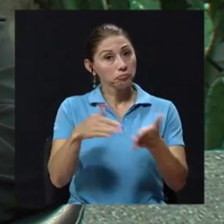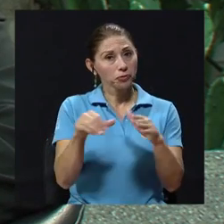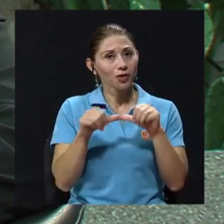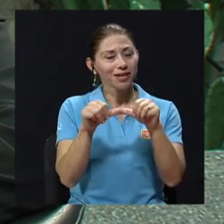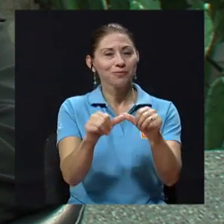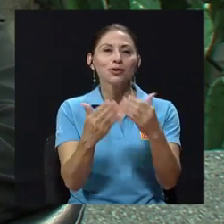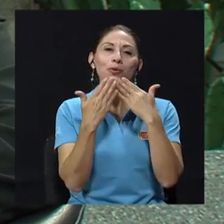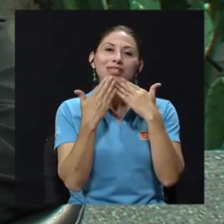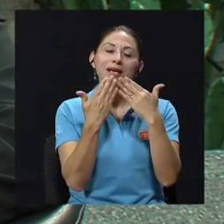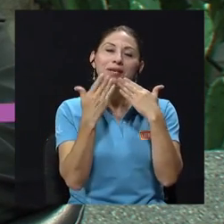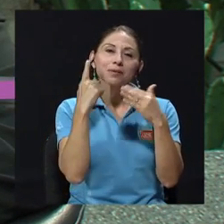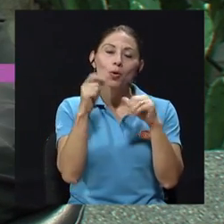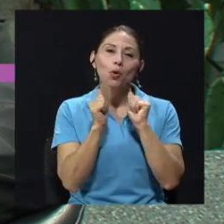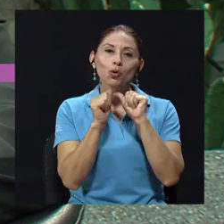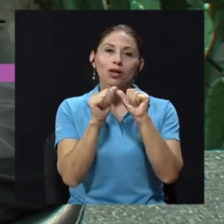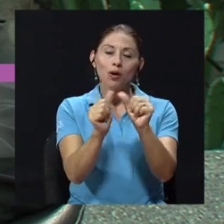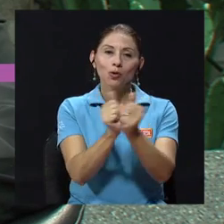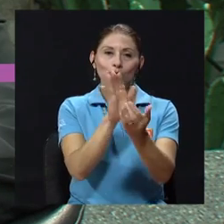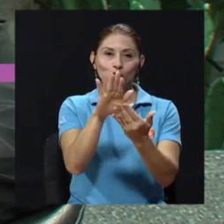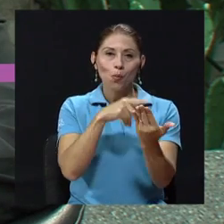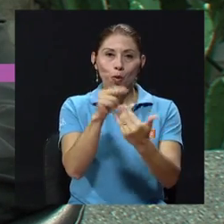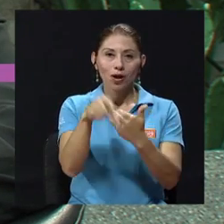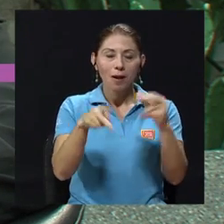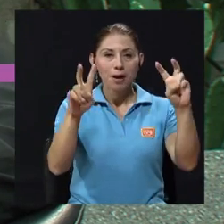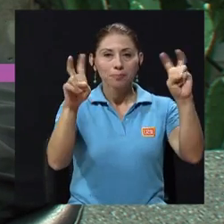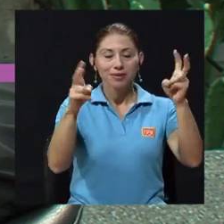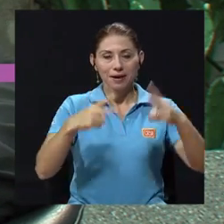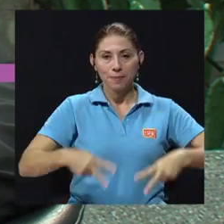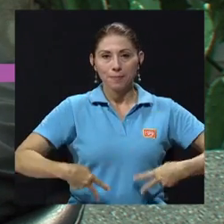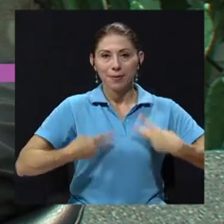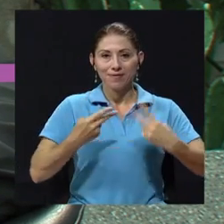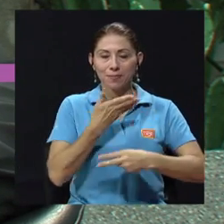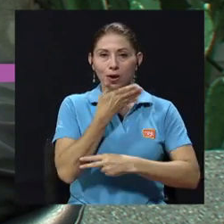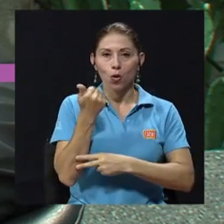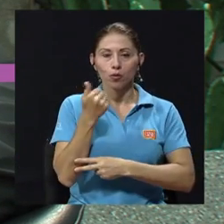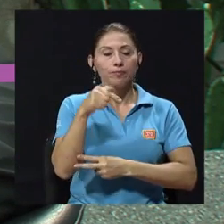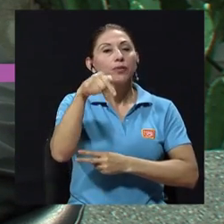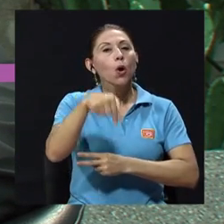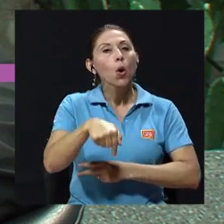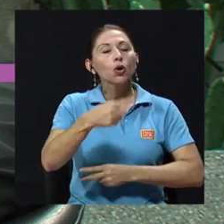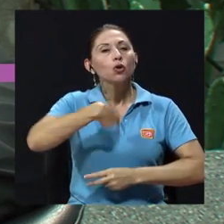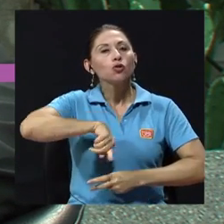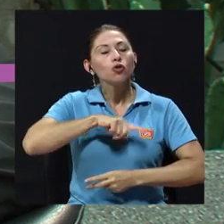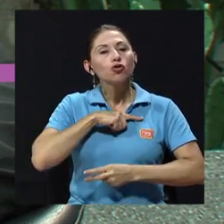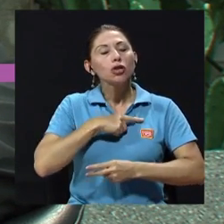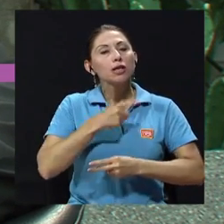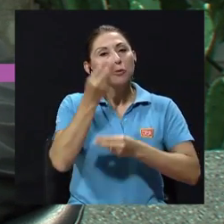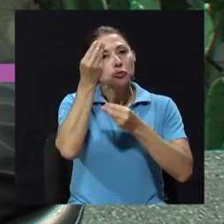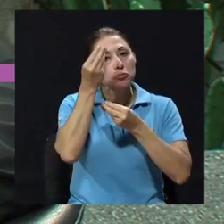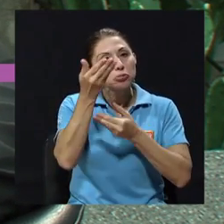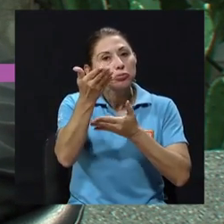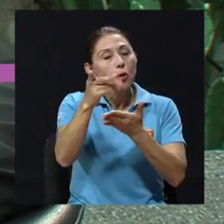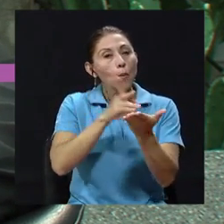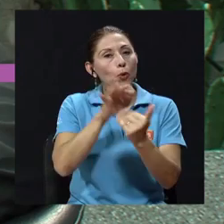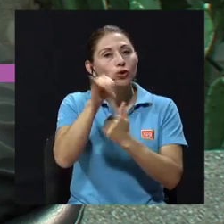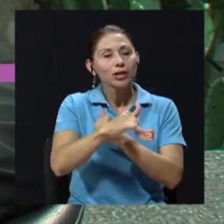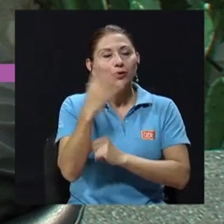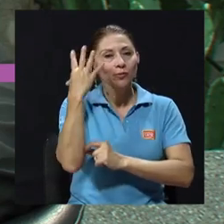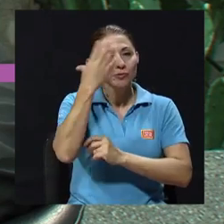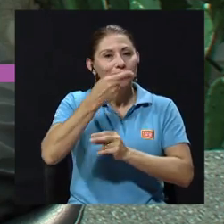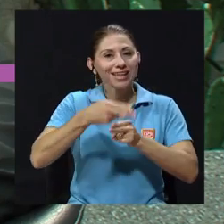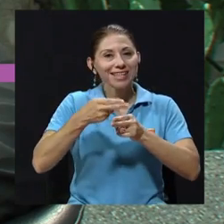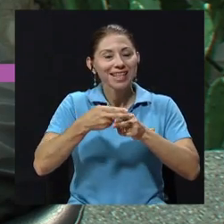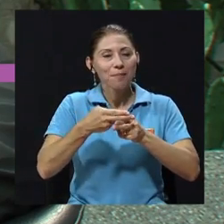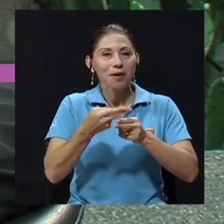Regresamos, muchísimas gracias por continuar en su programa Vivir Mejor el día de hoy compartiéndoles un proyecto, un lindo proyecto